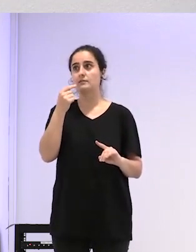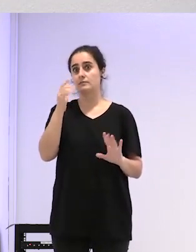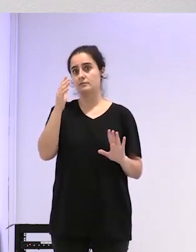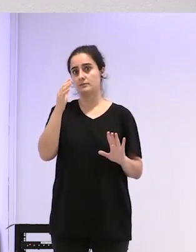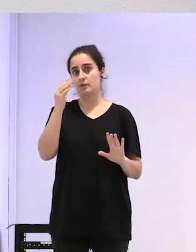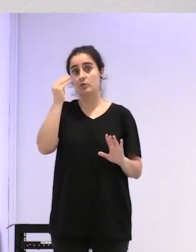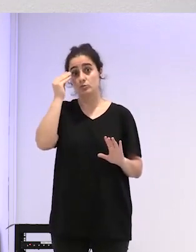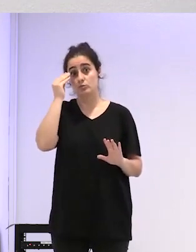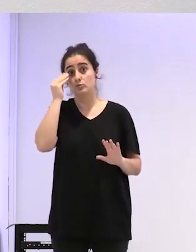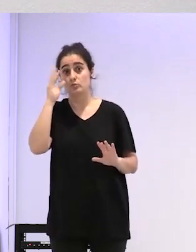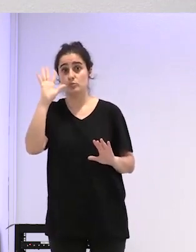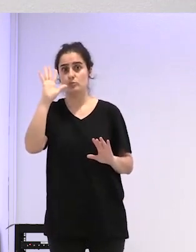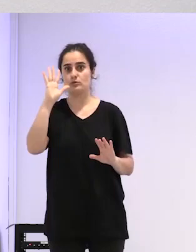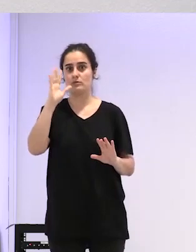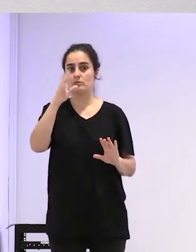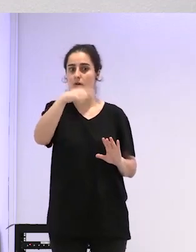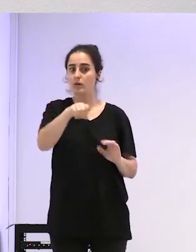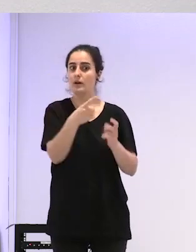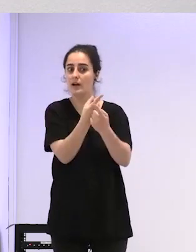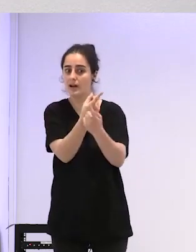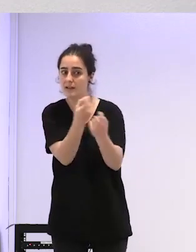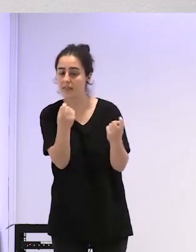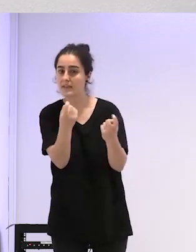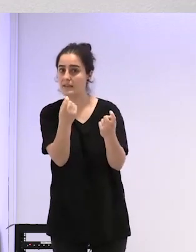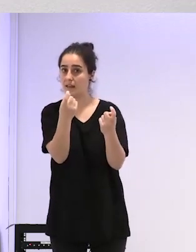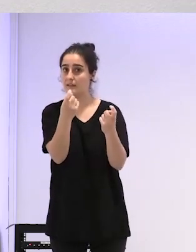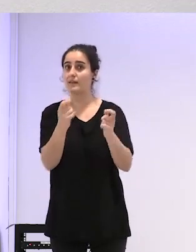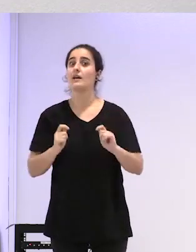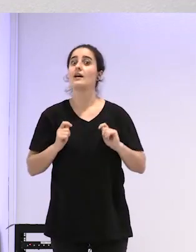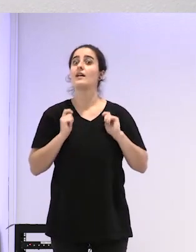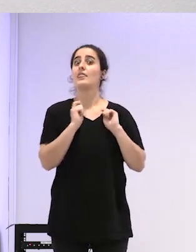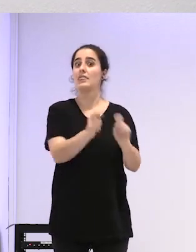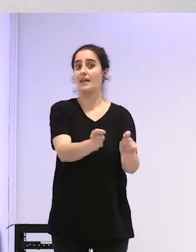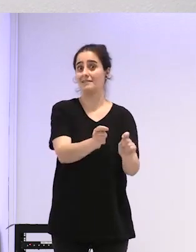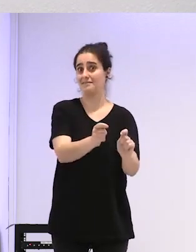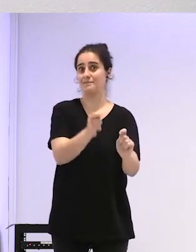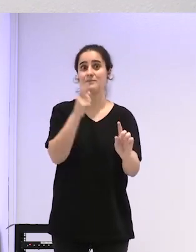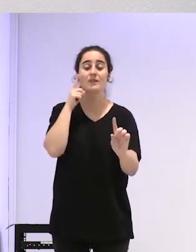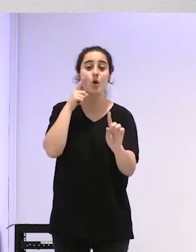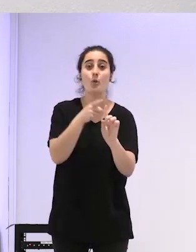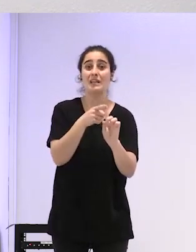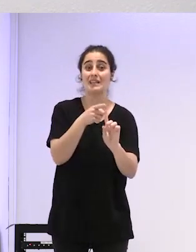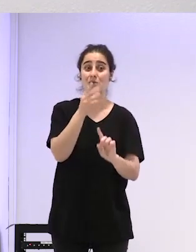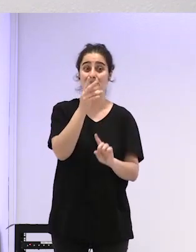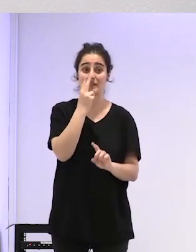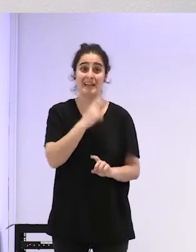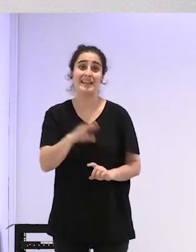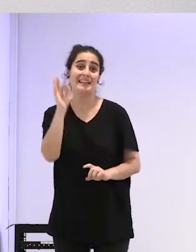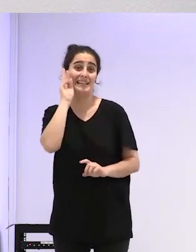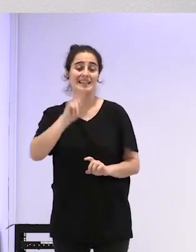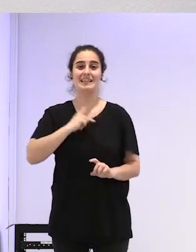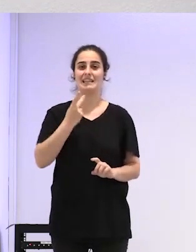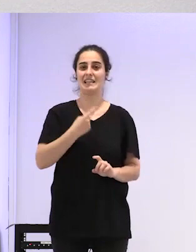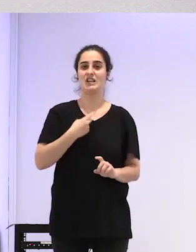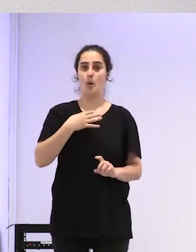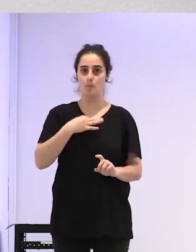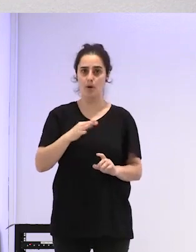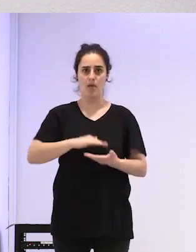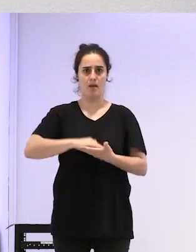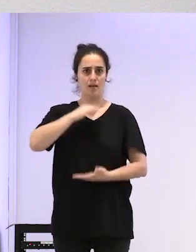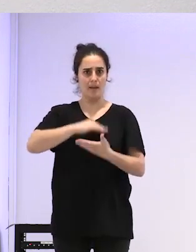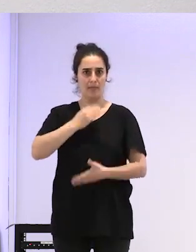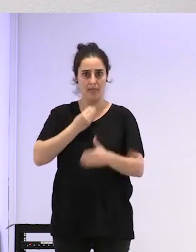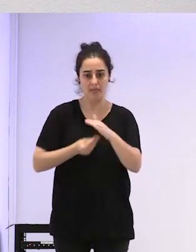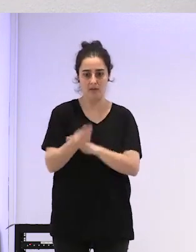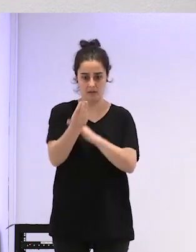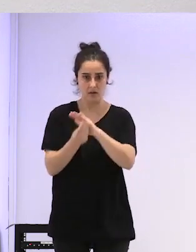ofrece lo que necesitaría probablemente una niña trans para poder mantener su capacidad agroeproductiva o su derecho